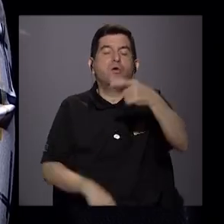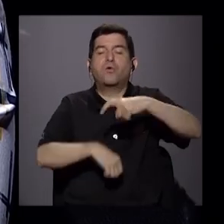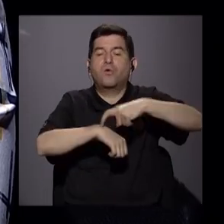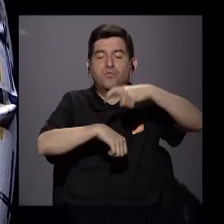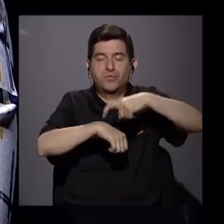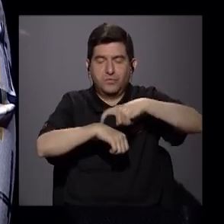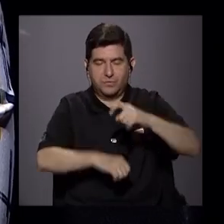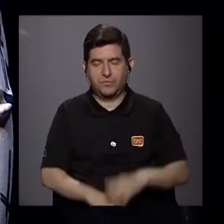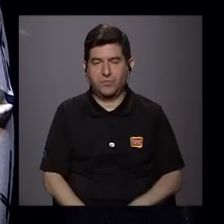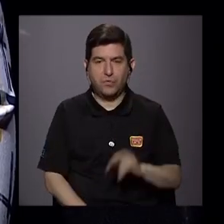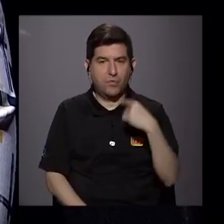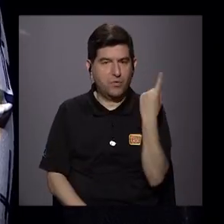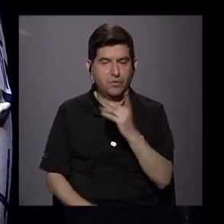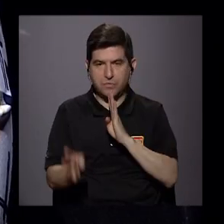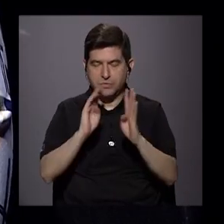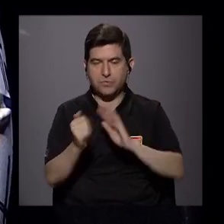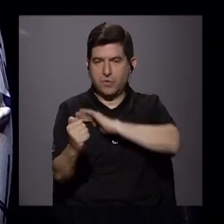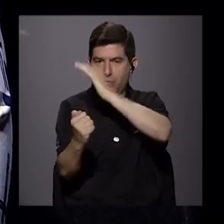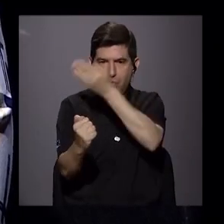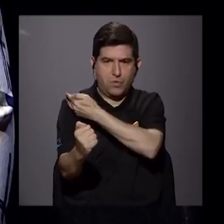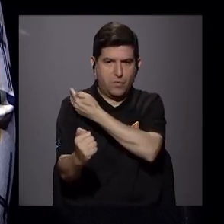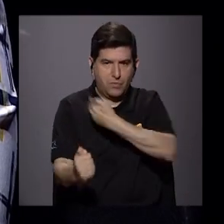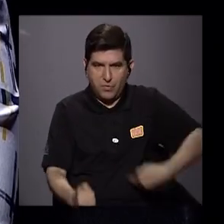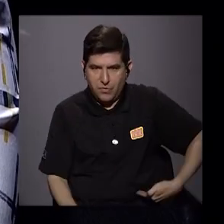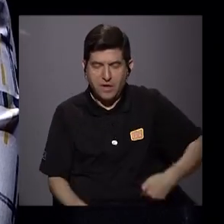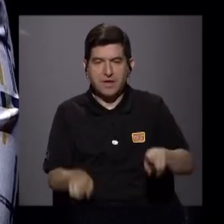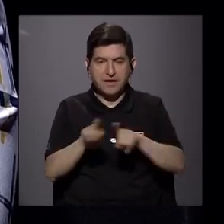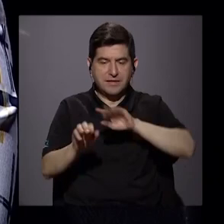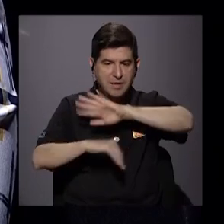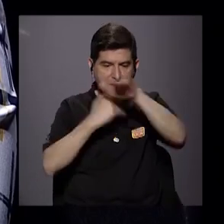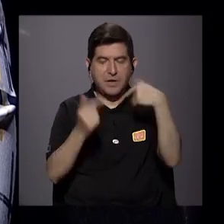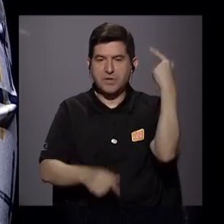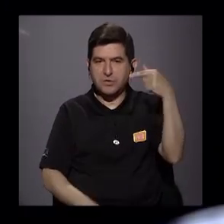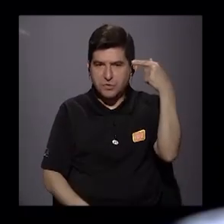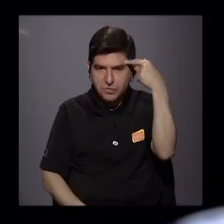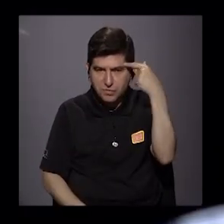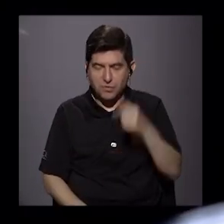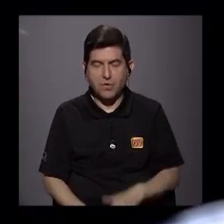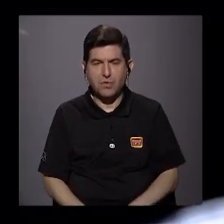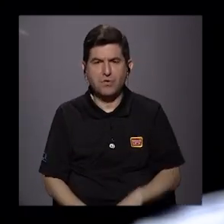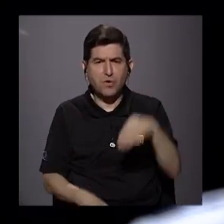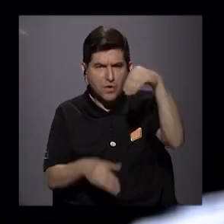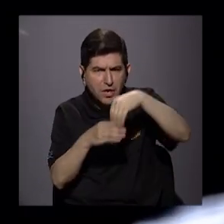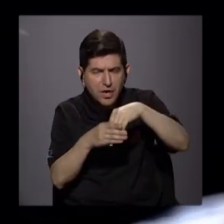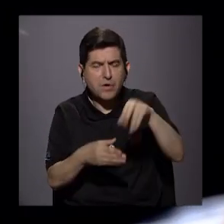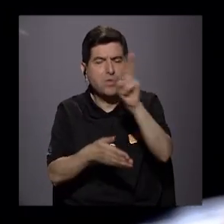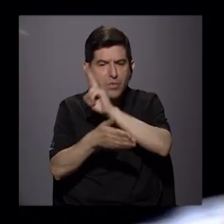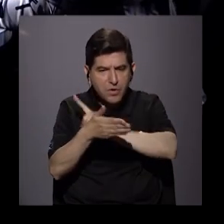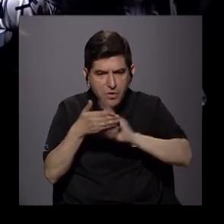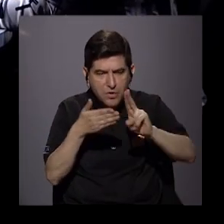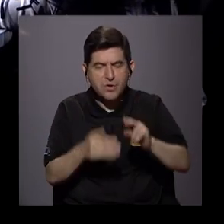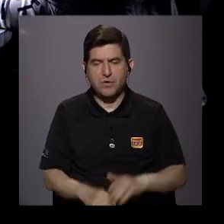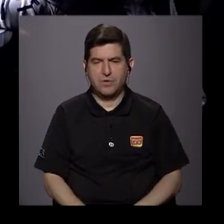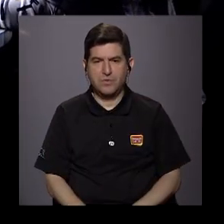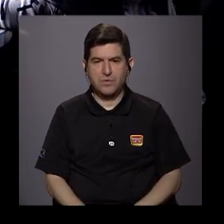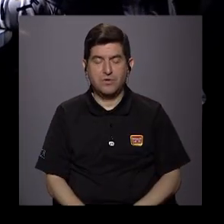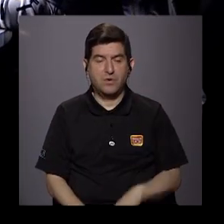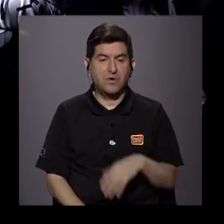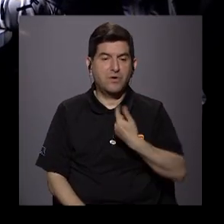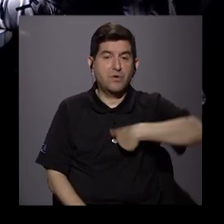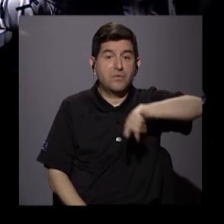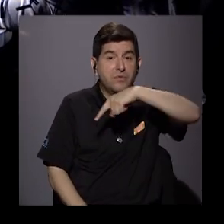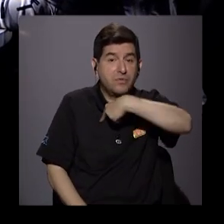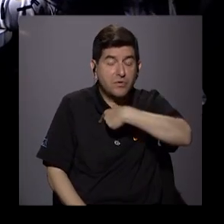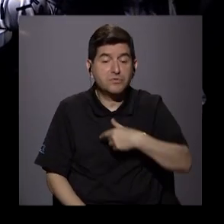No solamente hablamos del Poder Ejecutivo, sino del Estado en su conjunto, Hasta las universidades. poderes, las mismas universidades, ¿verdad? ¿Qué es lo que